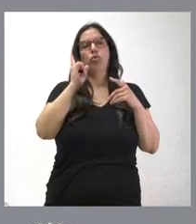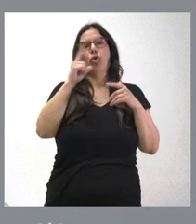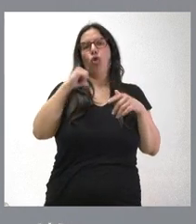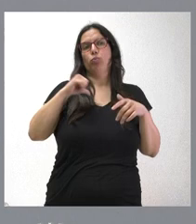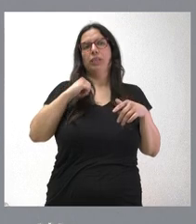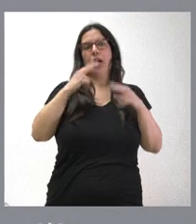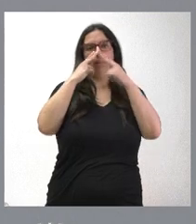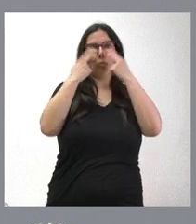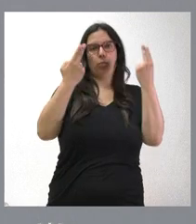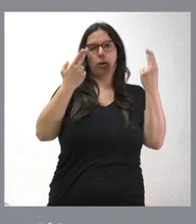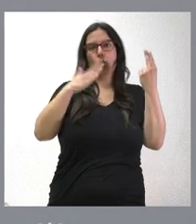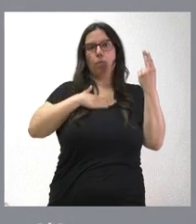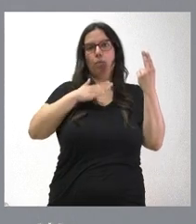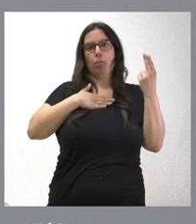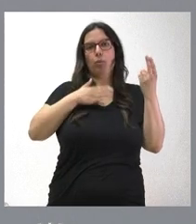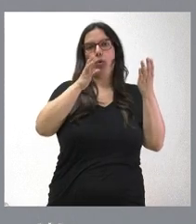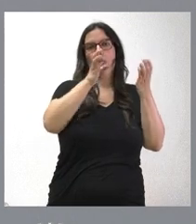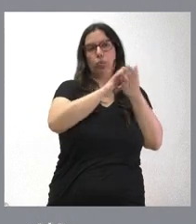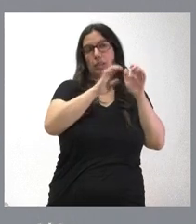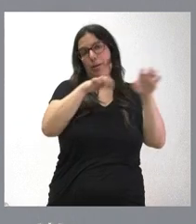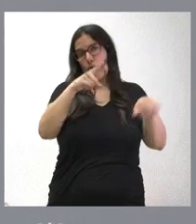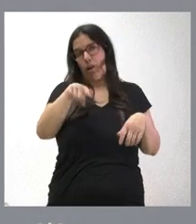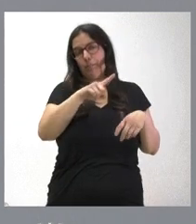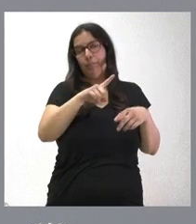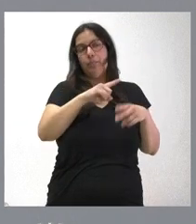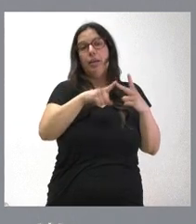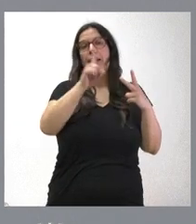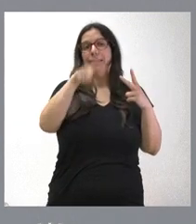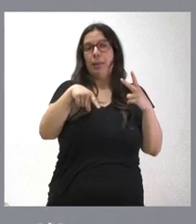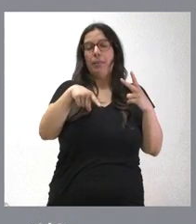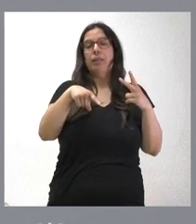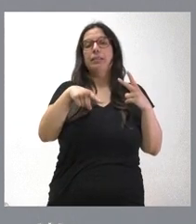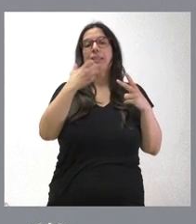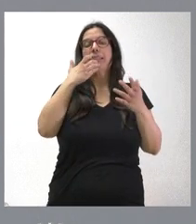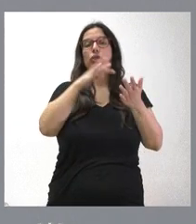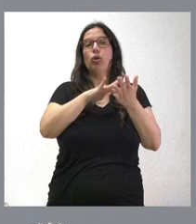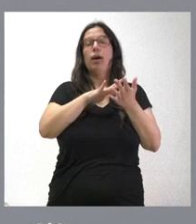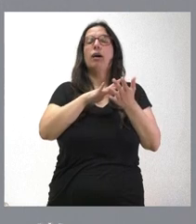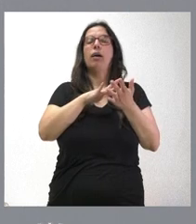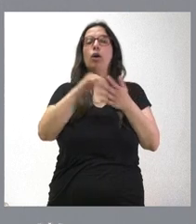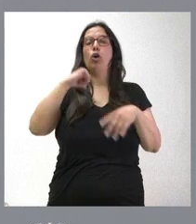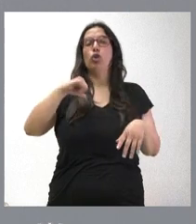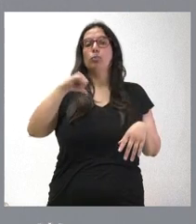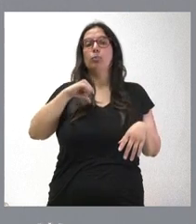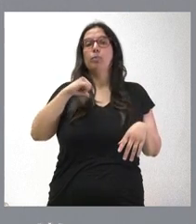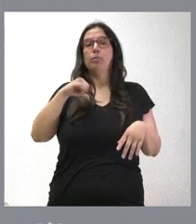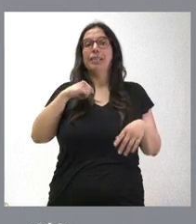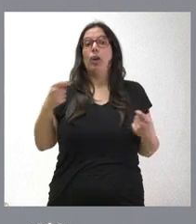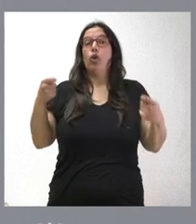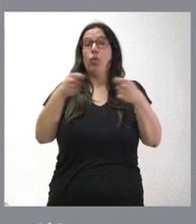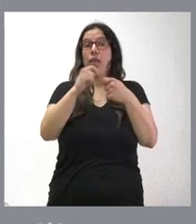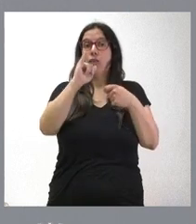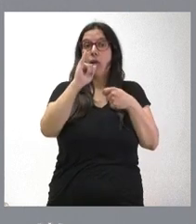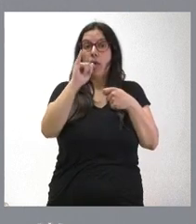públicos de la Junta de Castilla y León que son los mayoritarios también cuando estemos hablando de un hospital con una actividad concertada